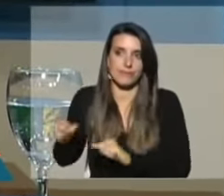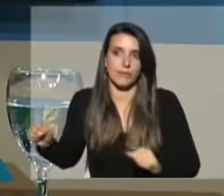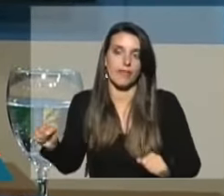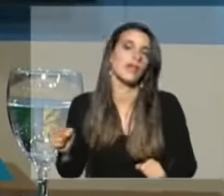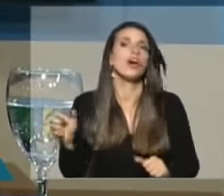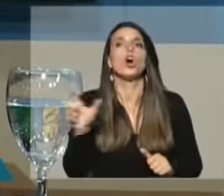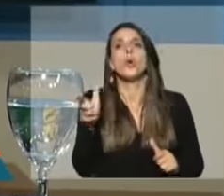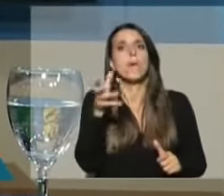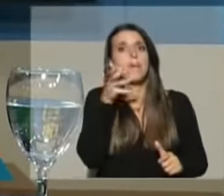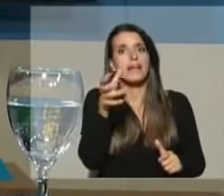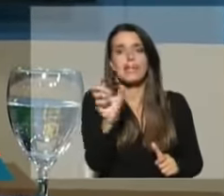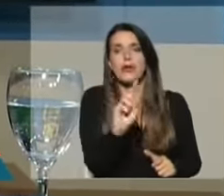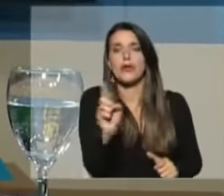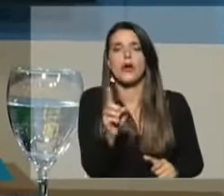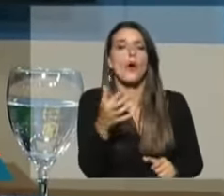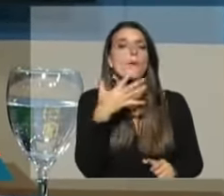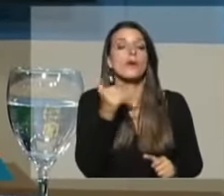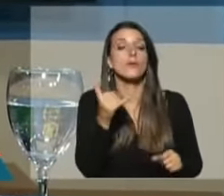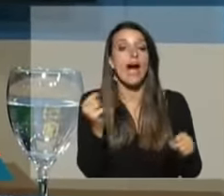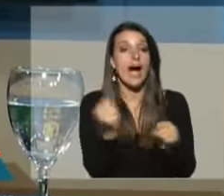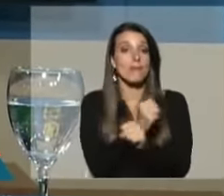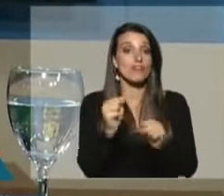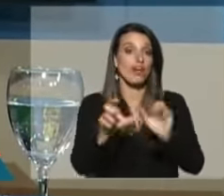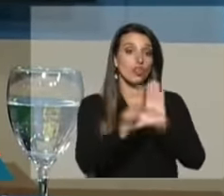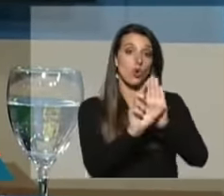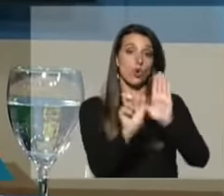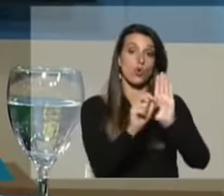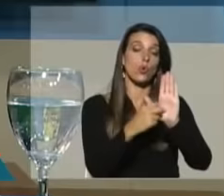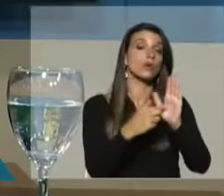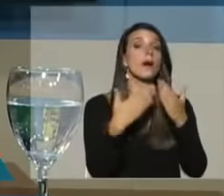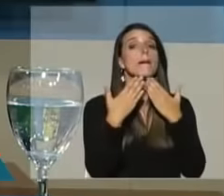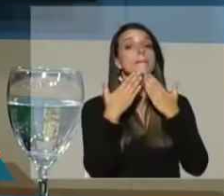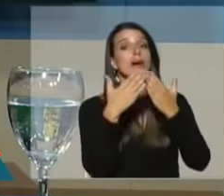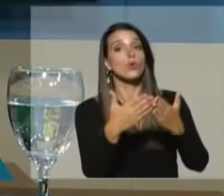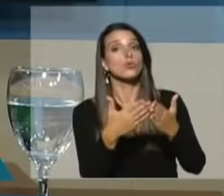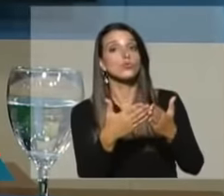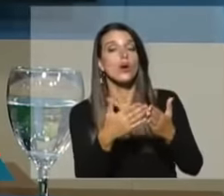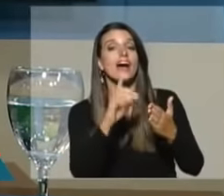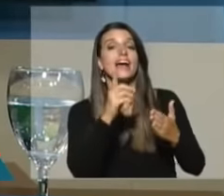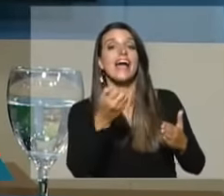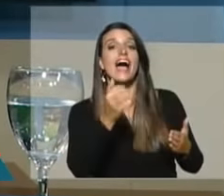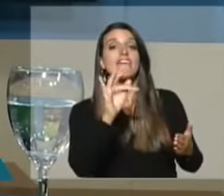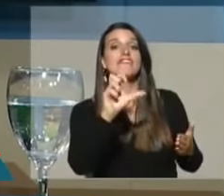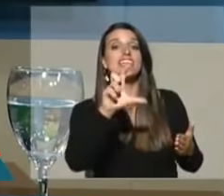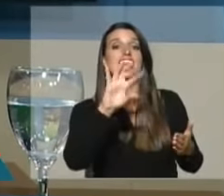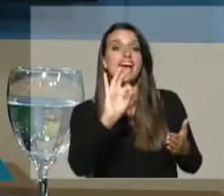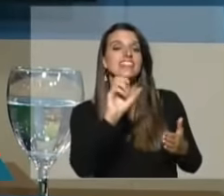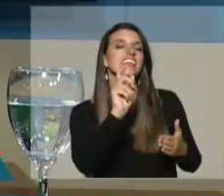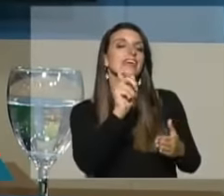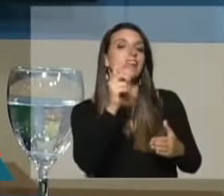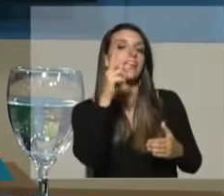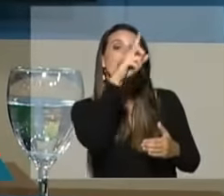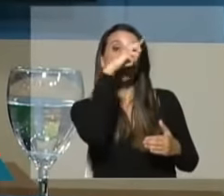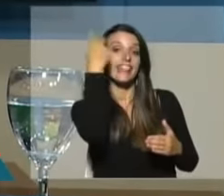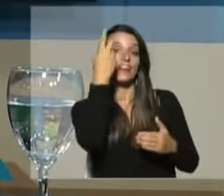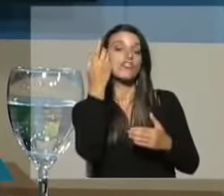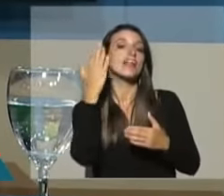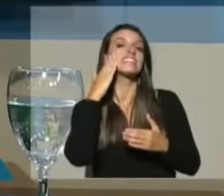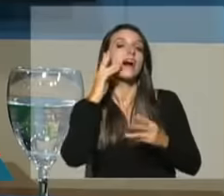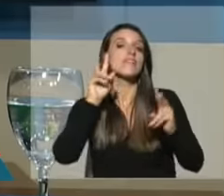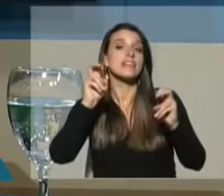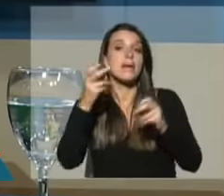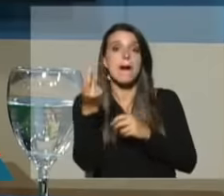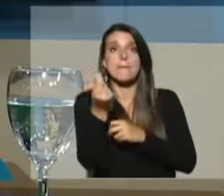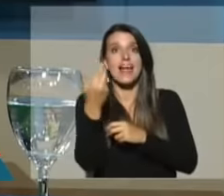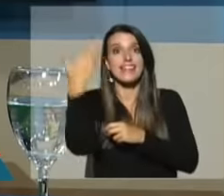de riesgos. Y tanto es así que cuando se aprobó la LUC se le consultó al Gafilat, que es justamente el organismo internacional que regula sobre esto, y no